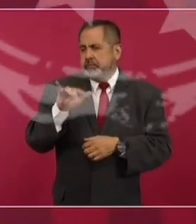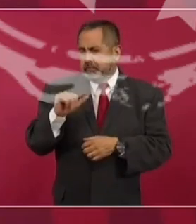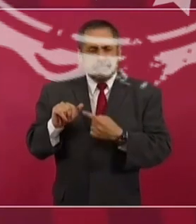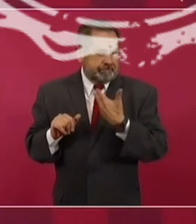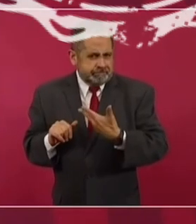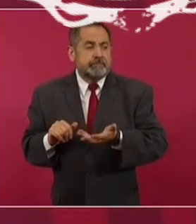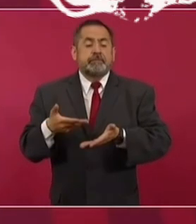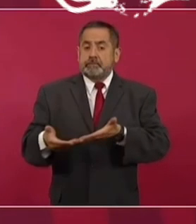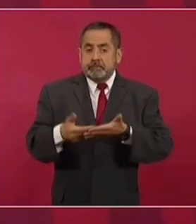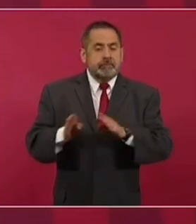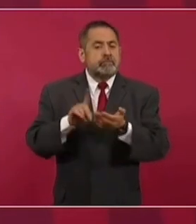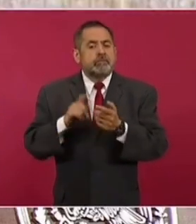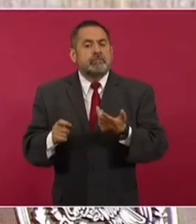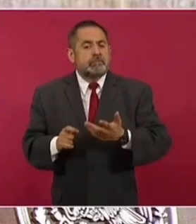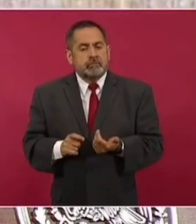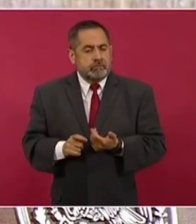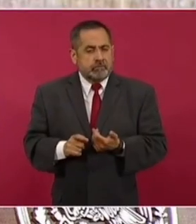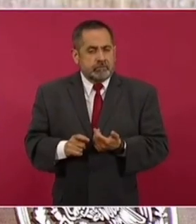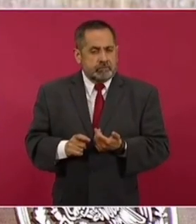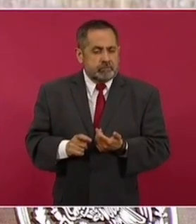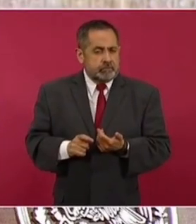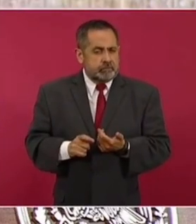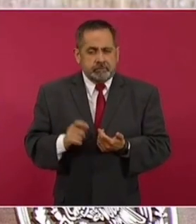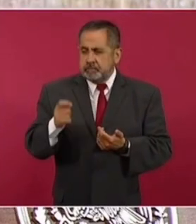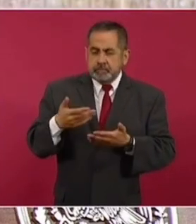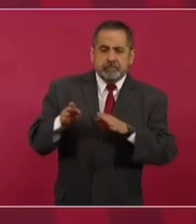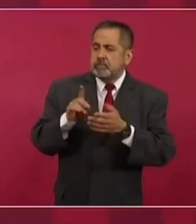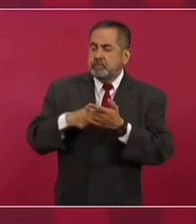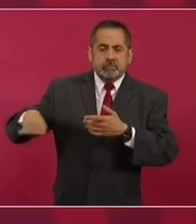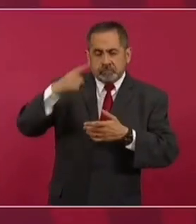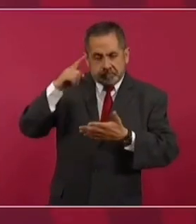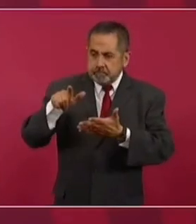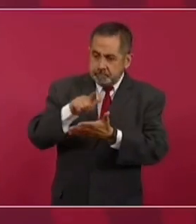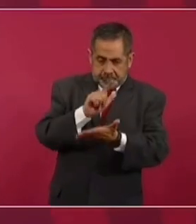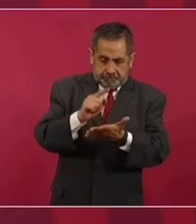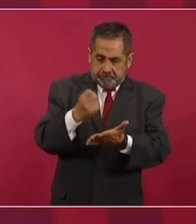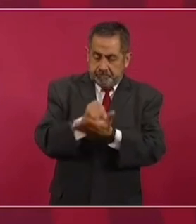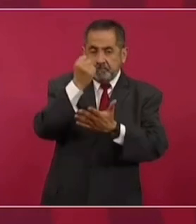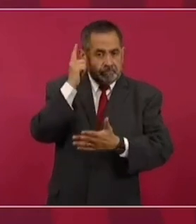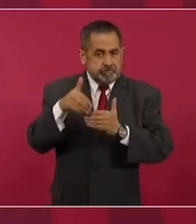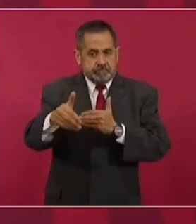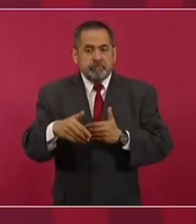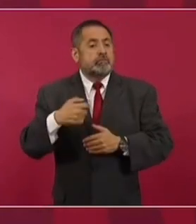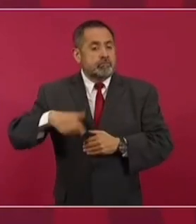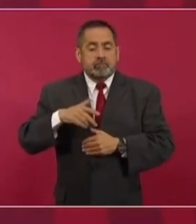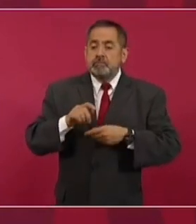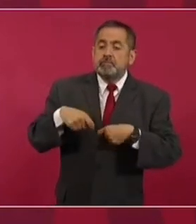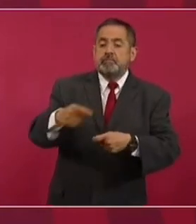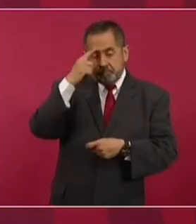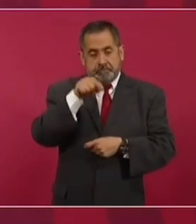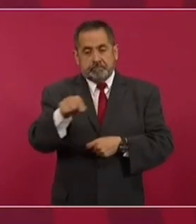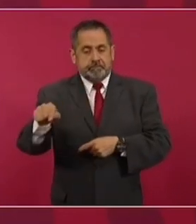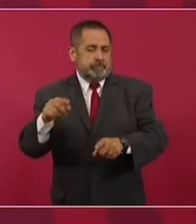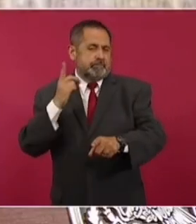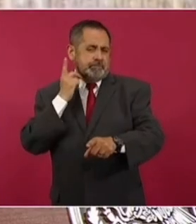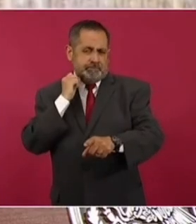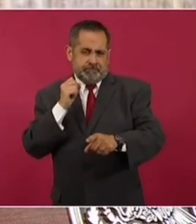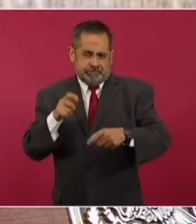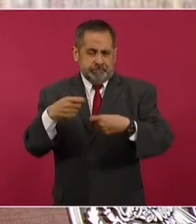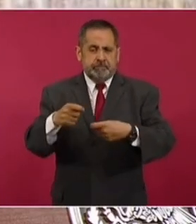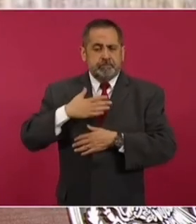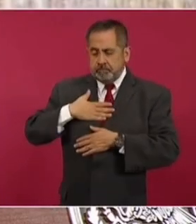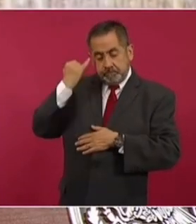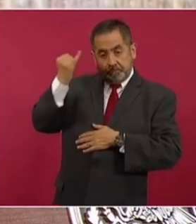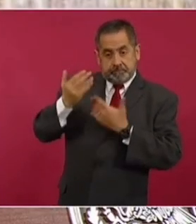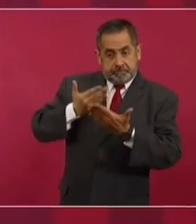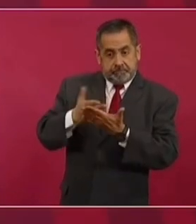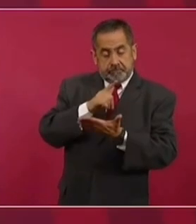Y ahora lo que se está buscando es que se apruebe la ley que enviamos, la iniciativa que se envió al Congreso, que